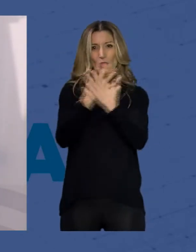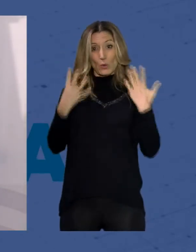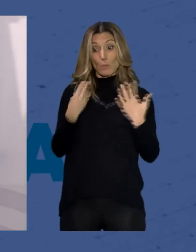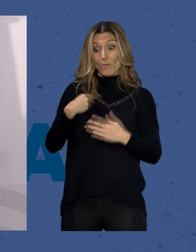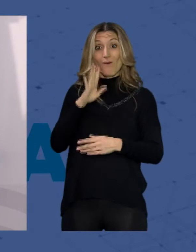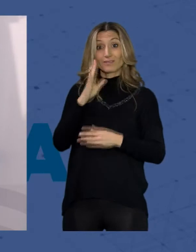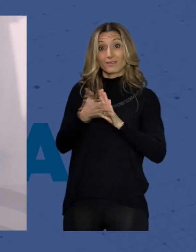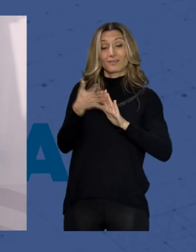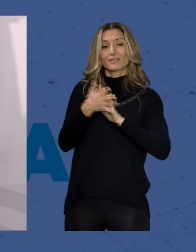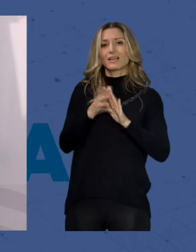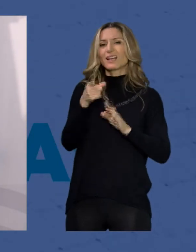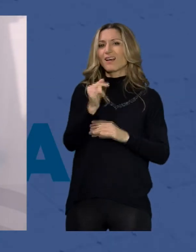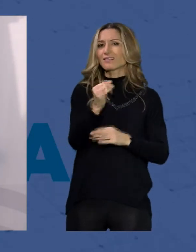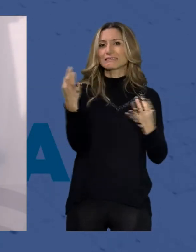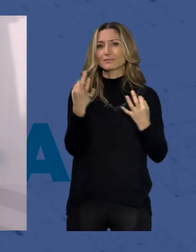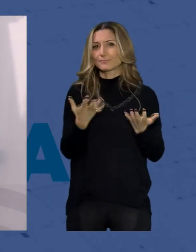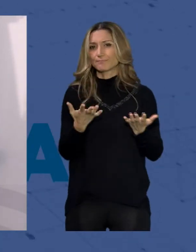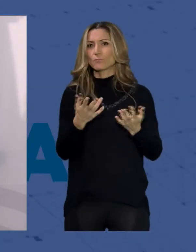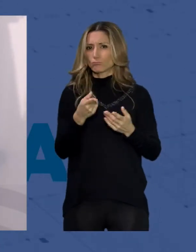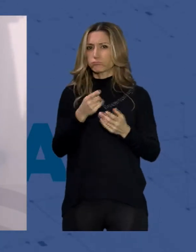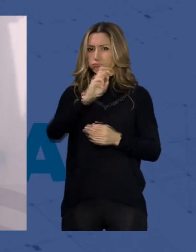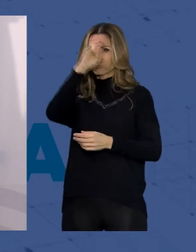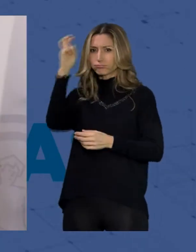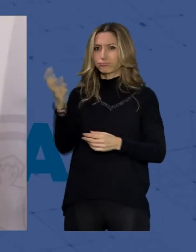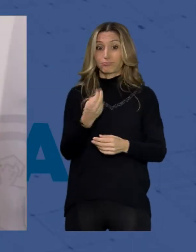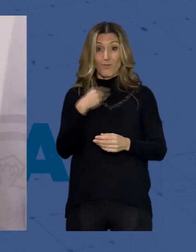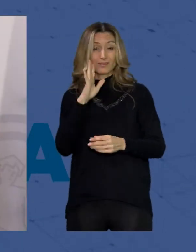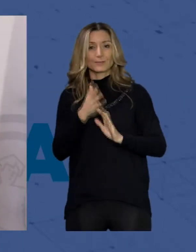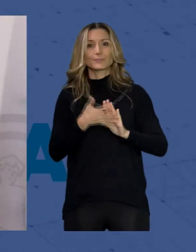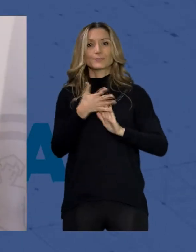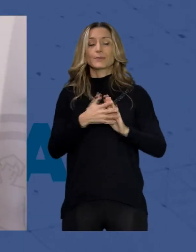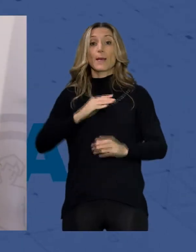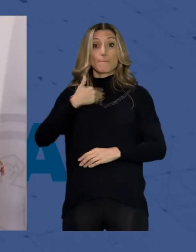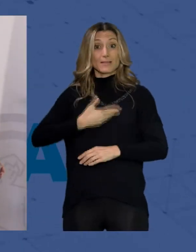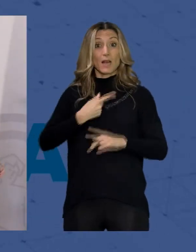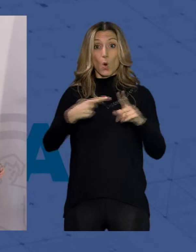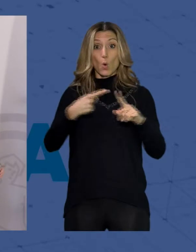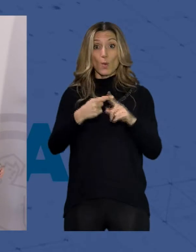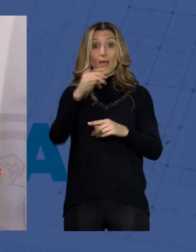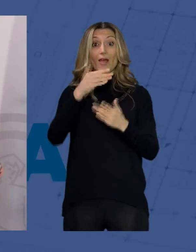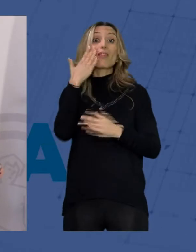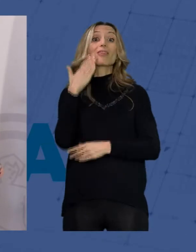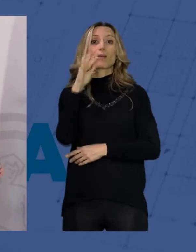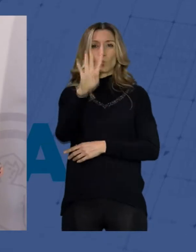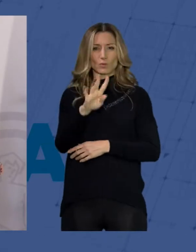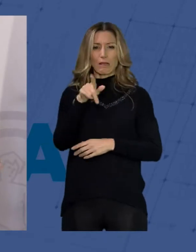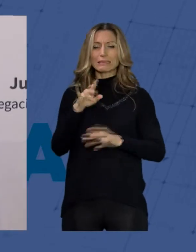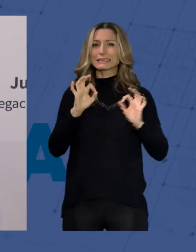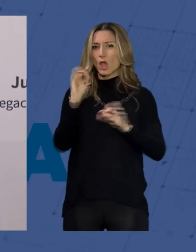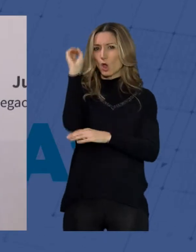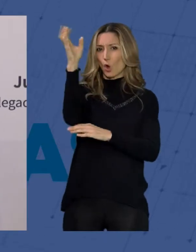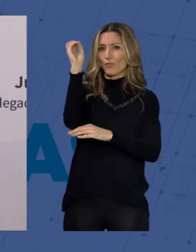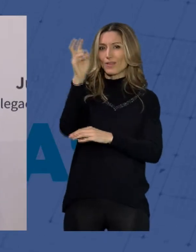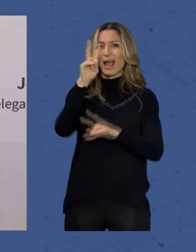encontramos una gran variedad, como comentaba. Mañana, jueves día 4, tendrá lugar una conferencia sobre